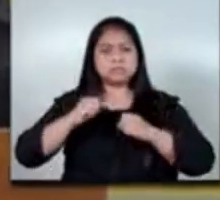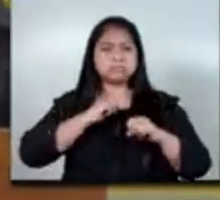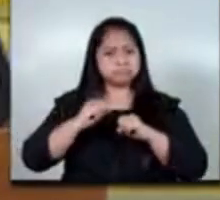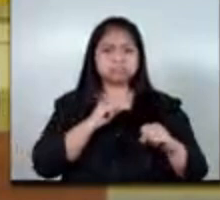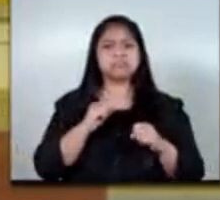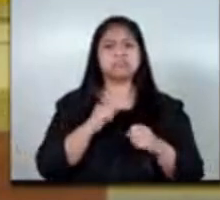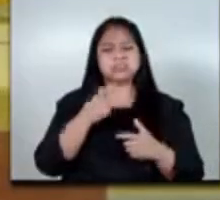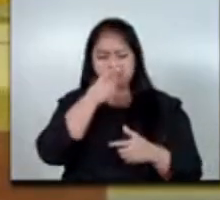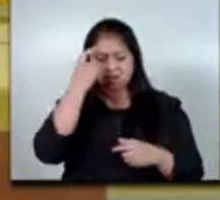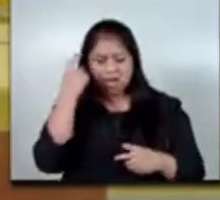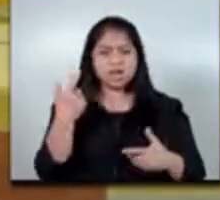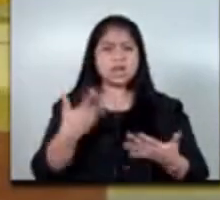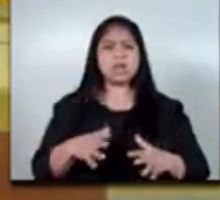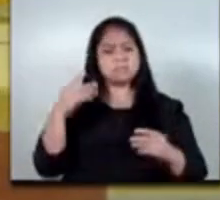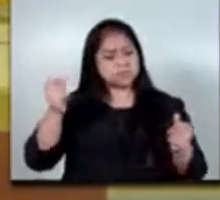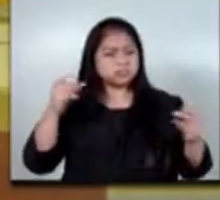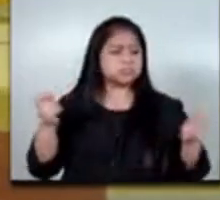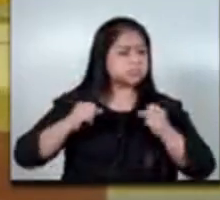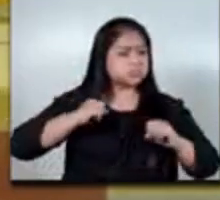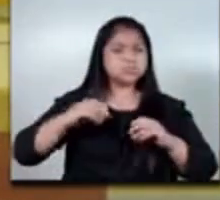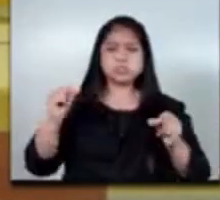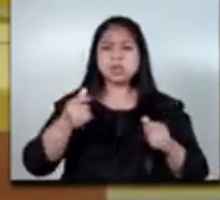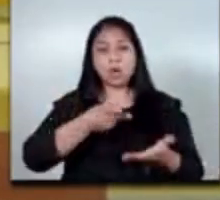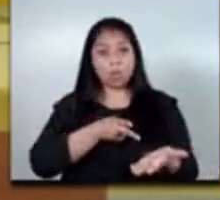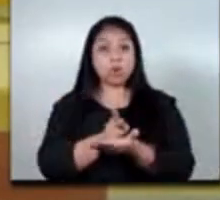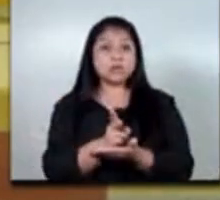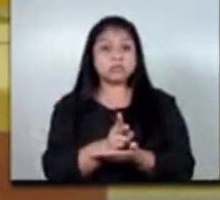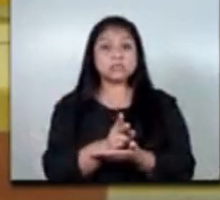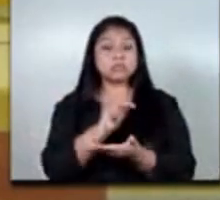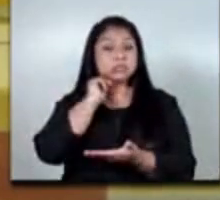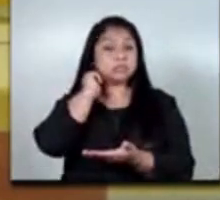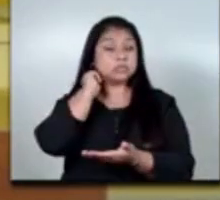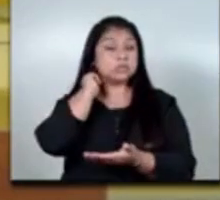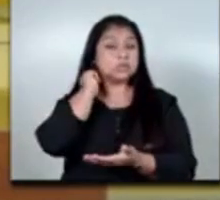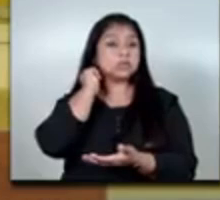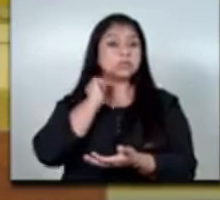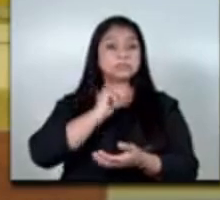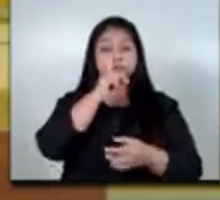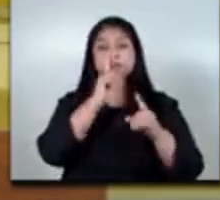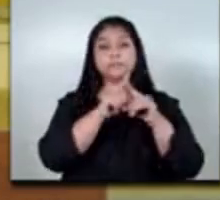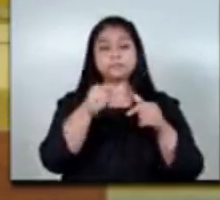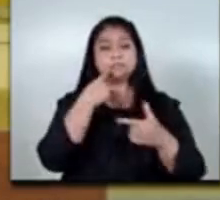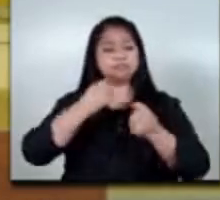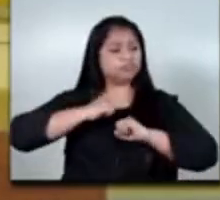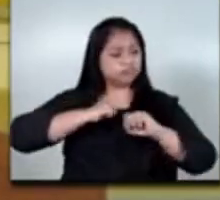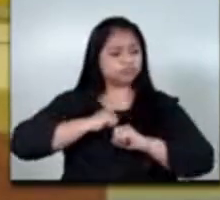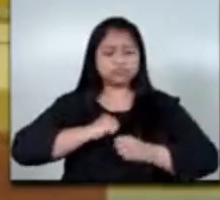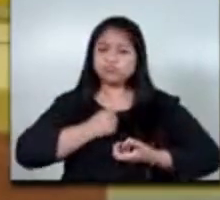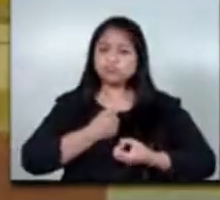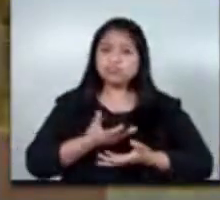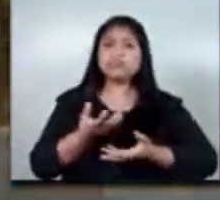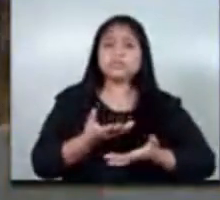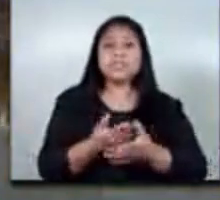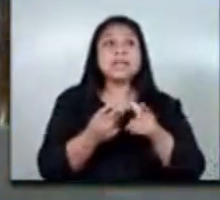chambeadores somos pilas, somos honestos y sobre todo somos muy dedicados y eso le